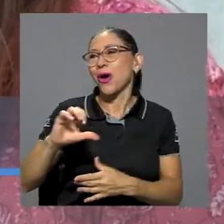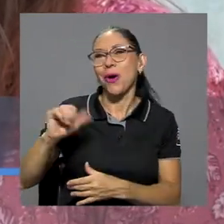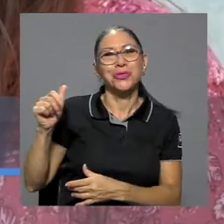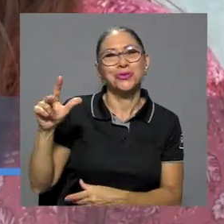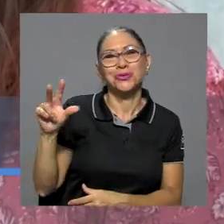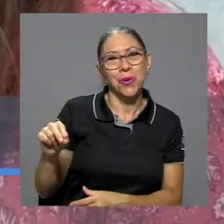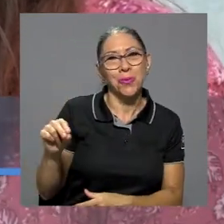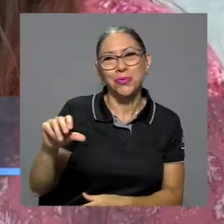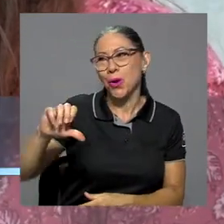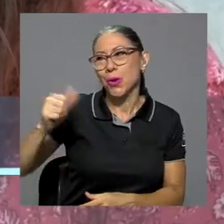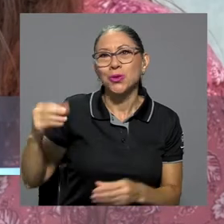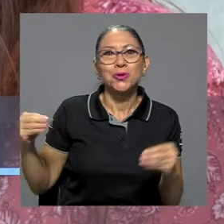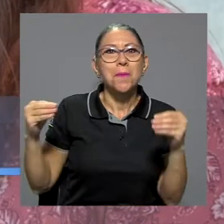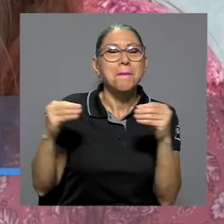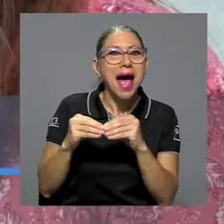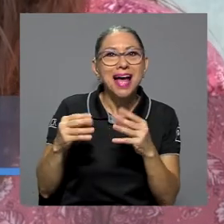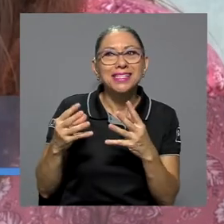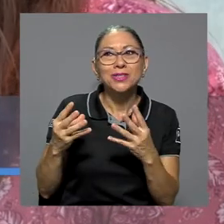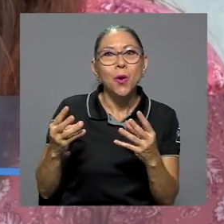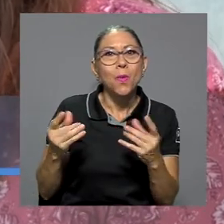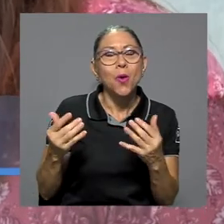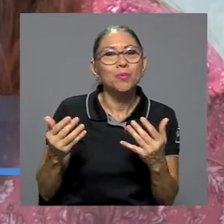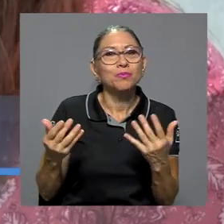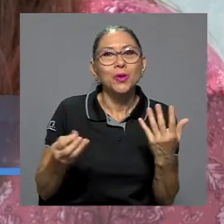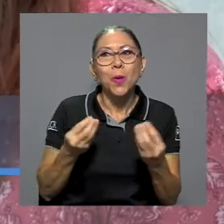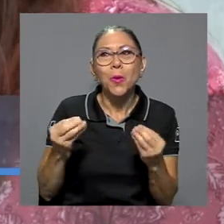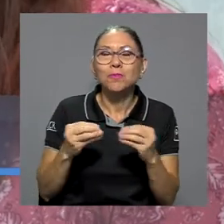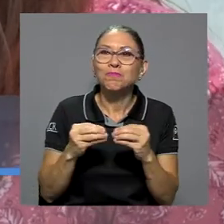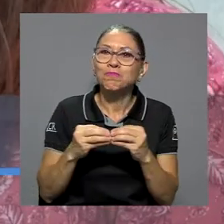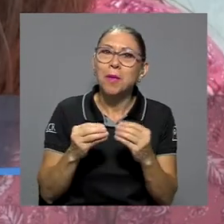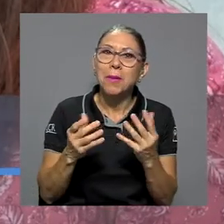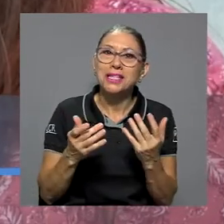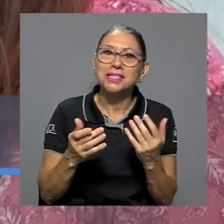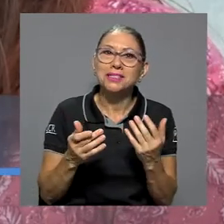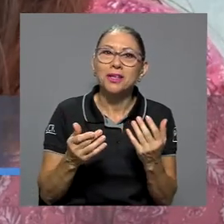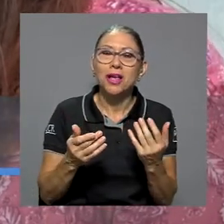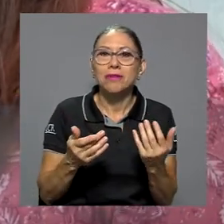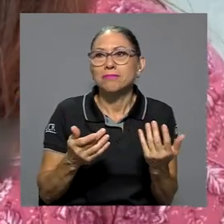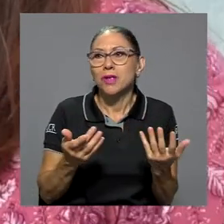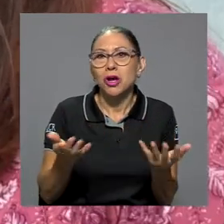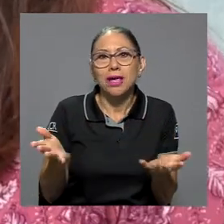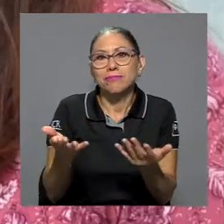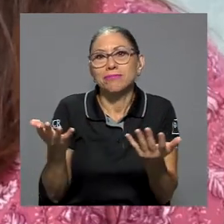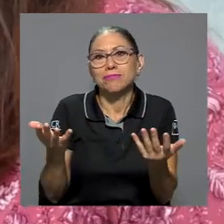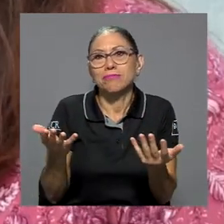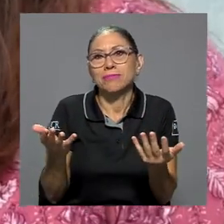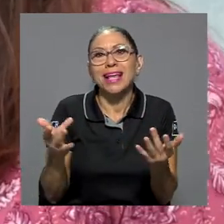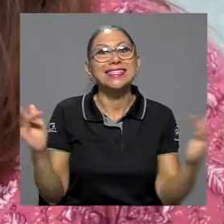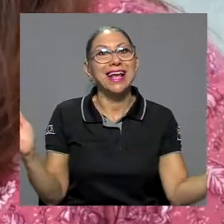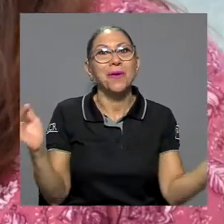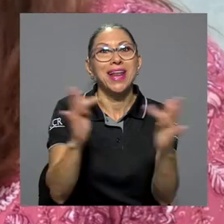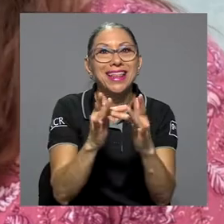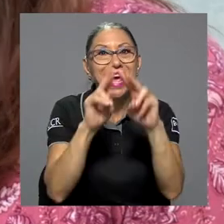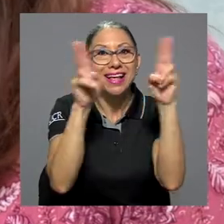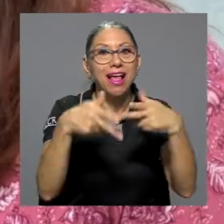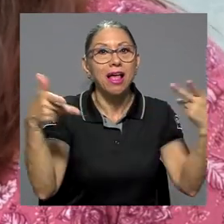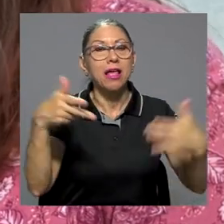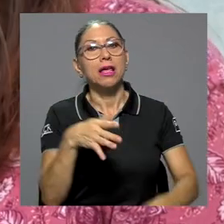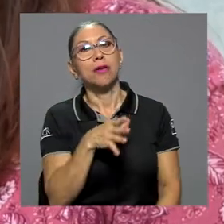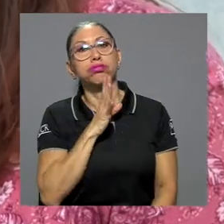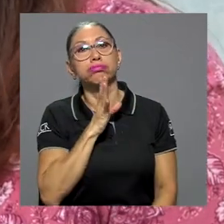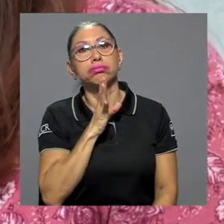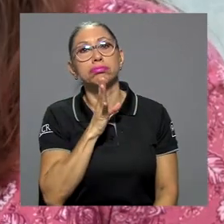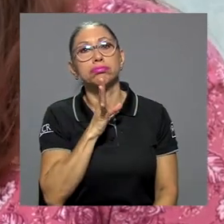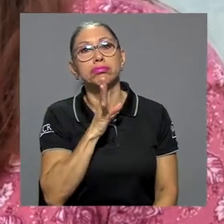no, son como más, ok, conéctense y hacen una clase magistral de dos